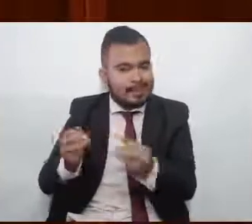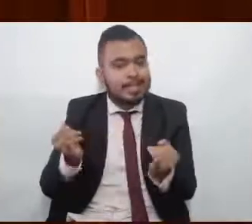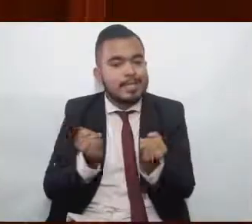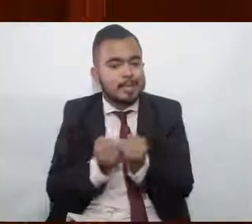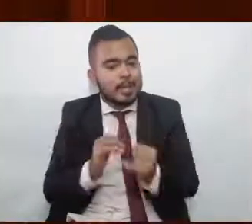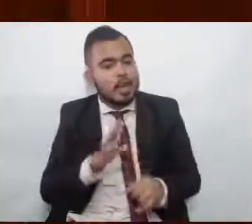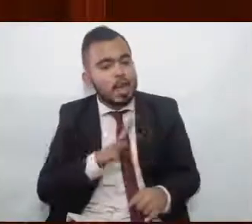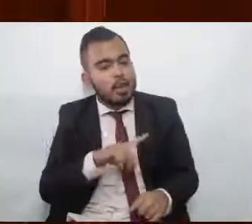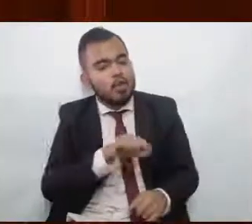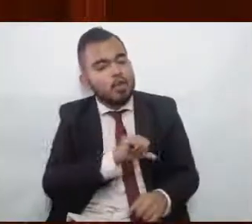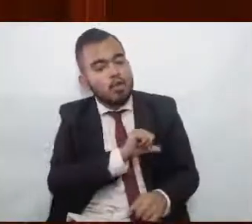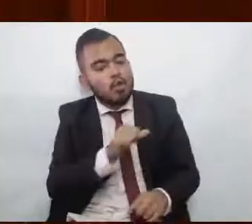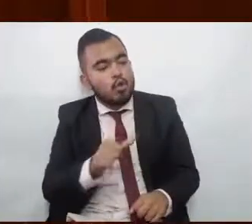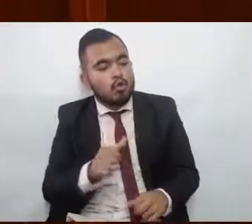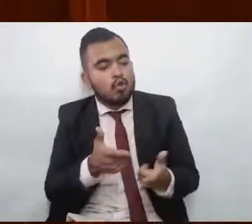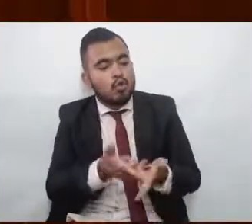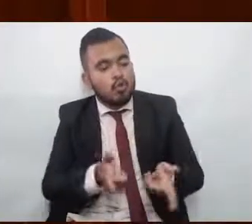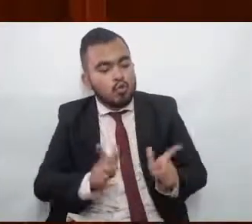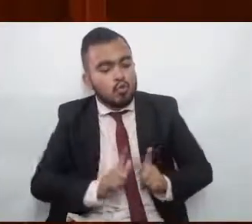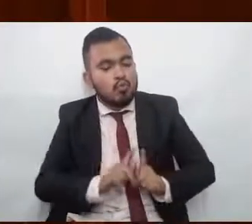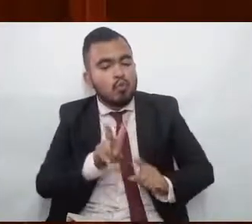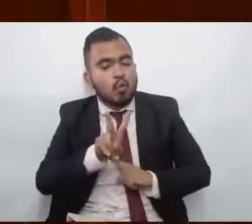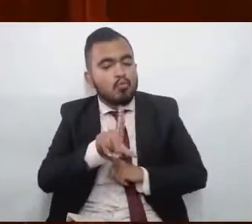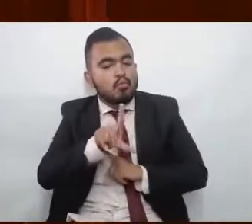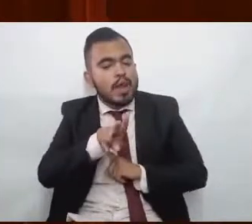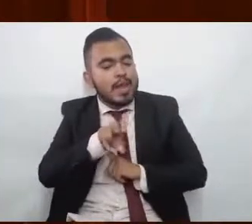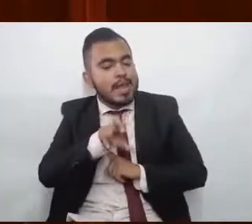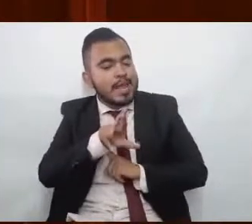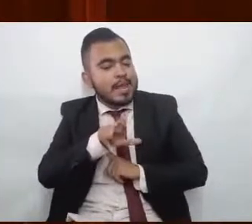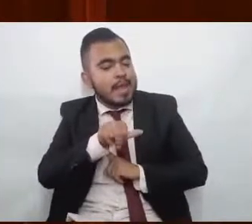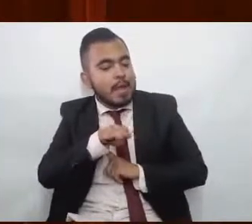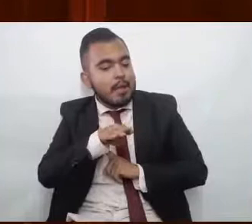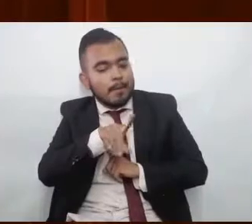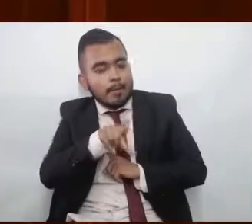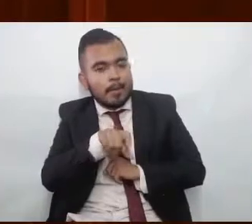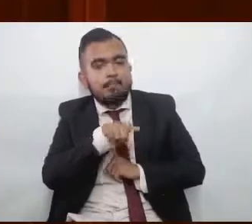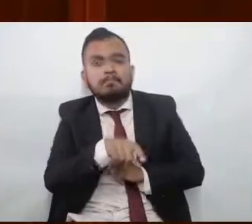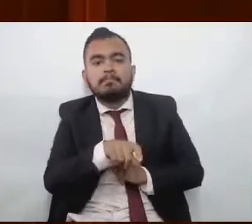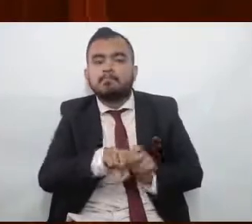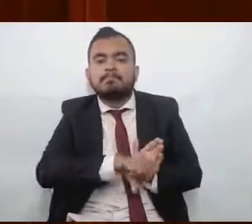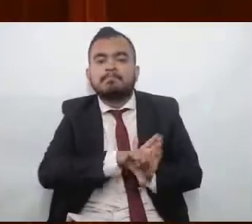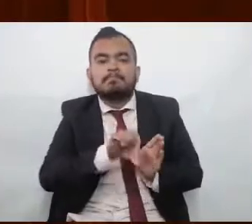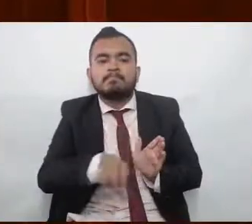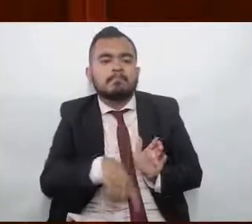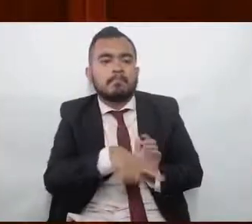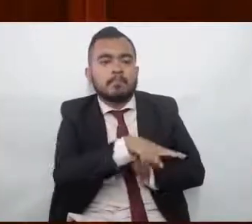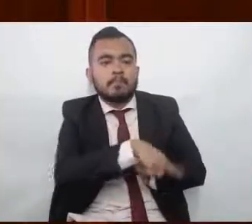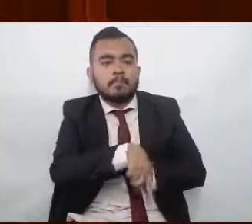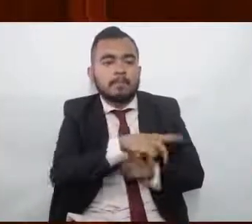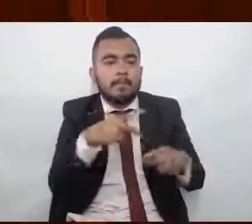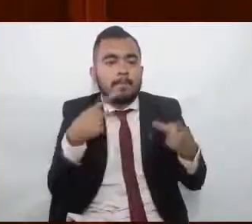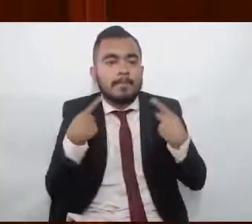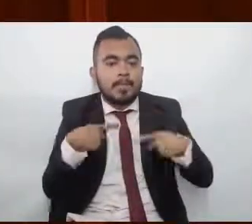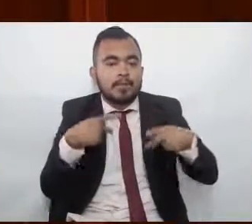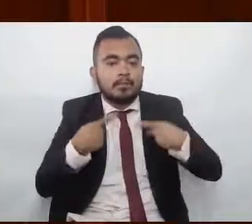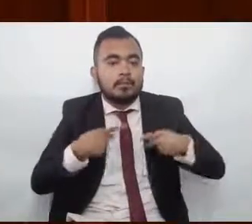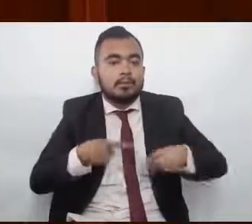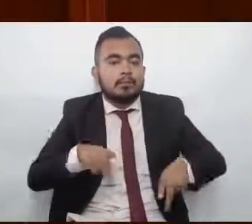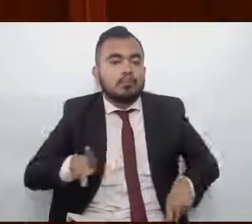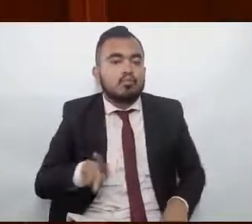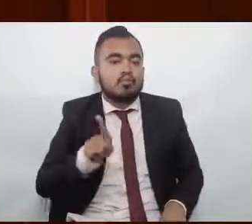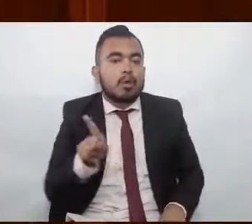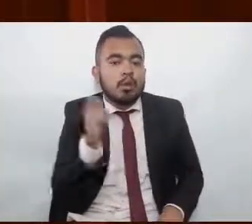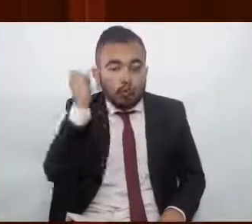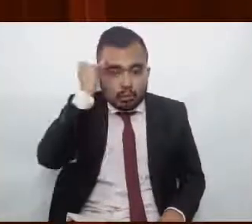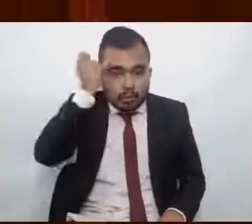vulnerables, como lo son los integrantes de los pueblos indígenas. Pero también si vemos que hay